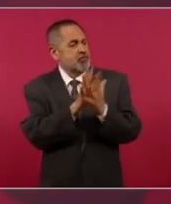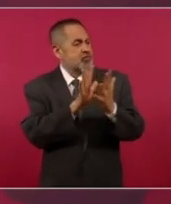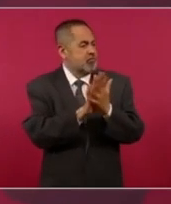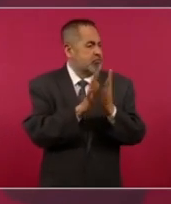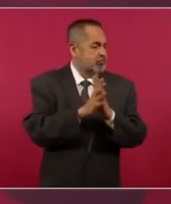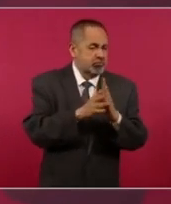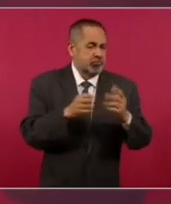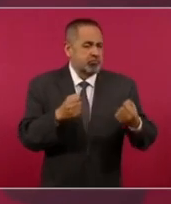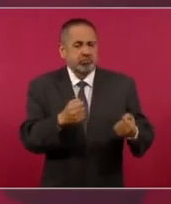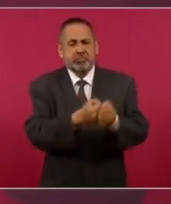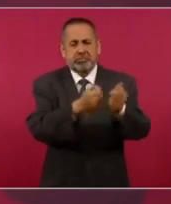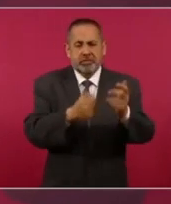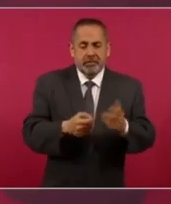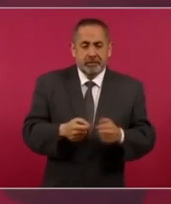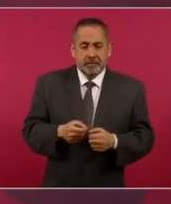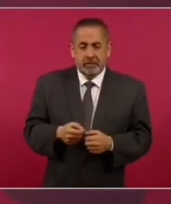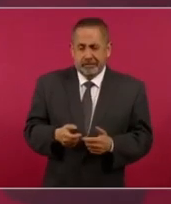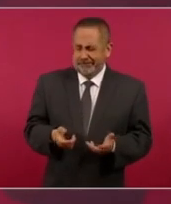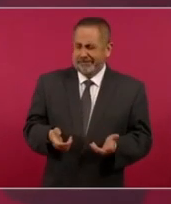delincuencia.